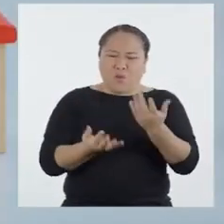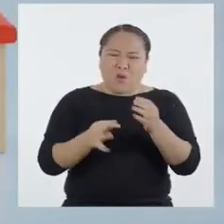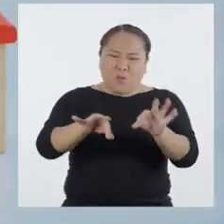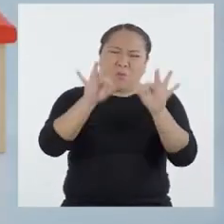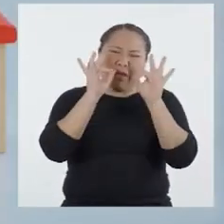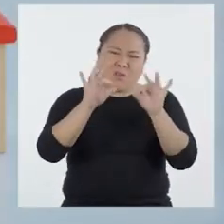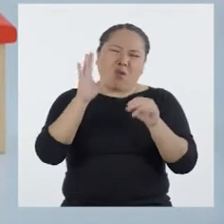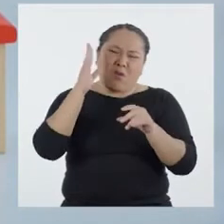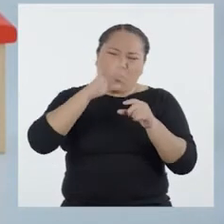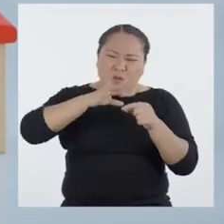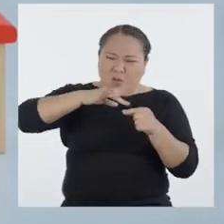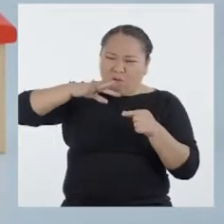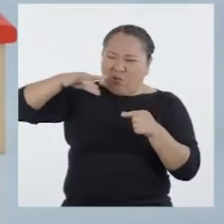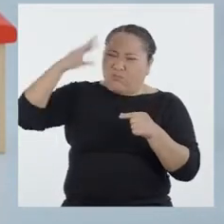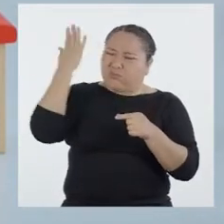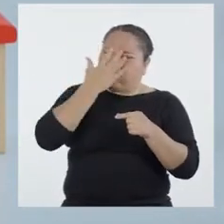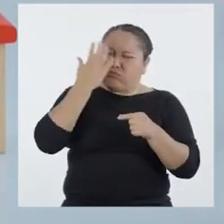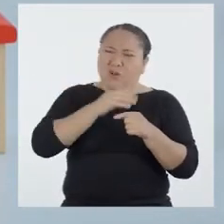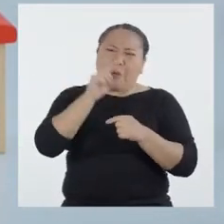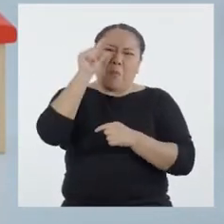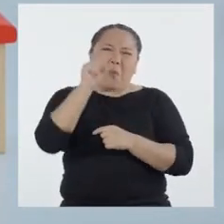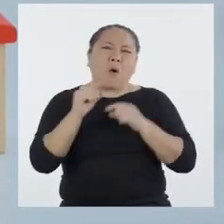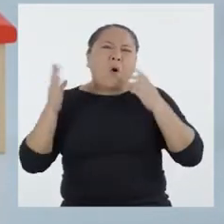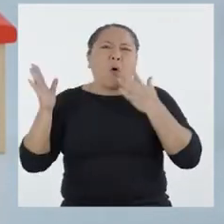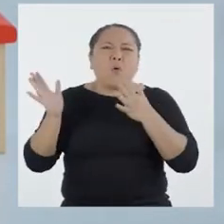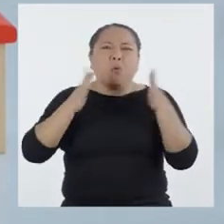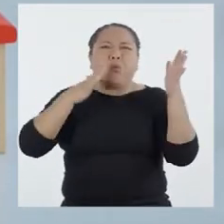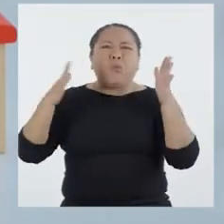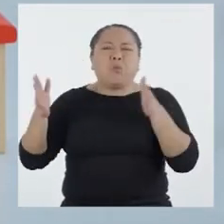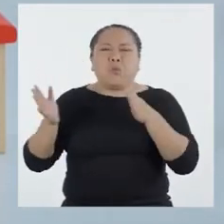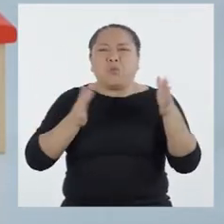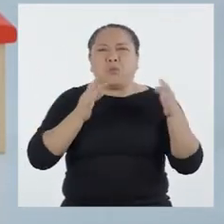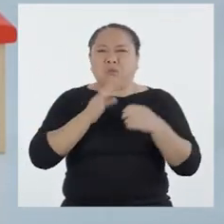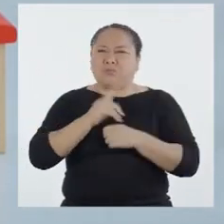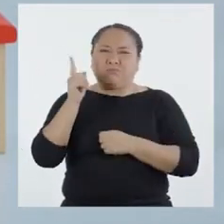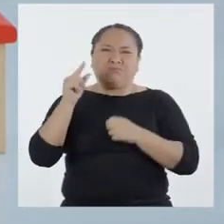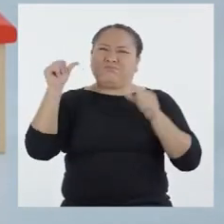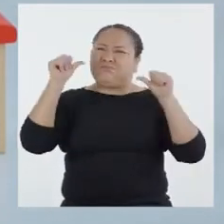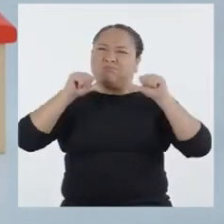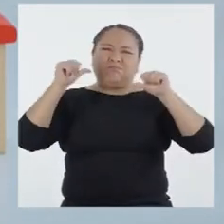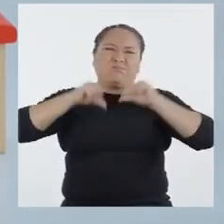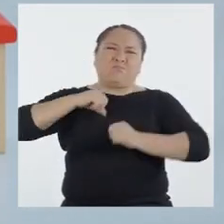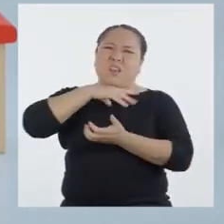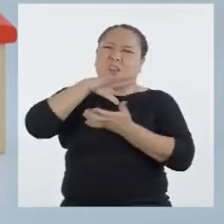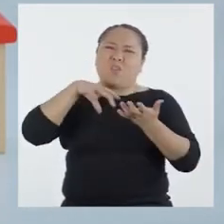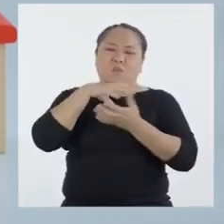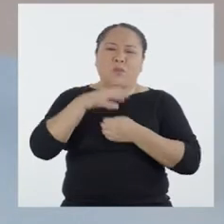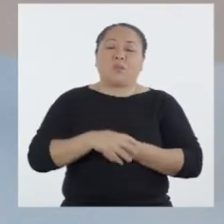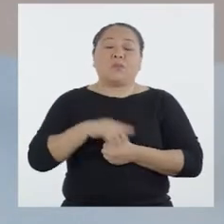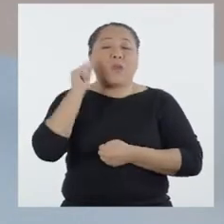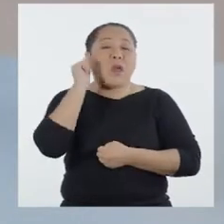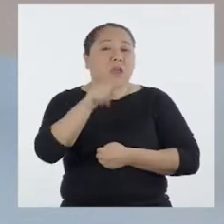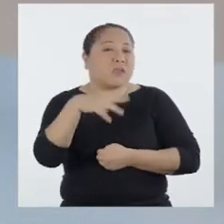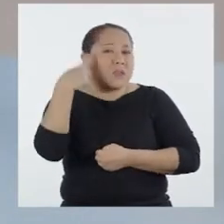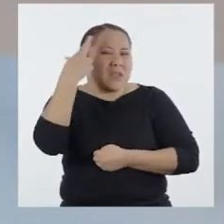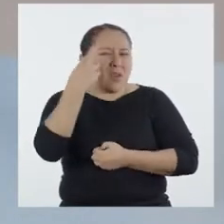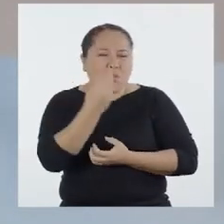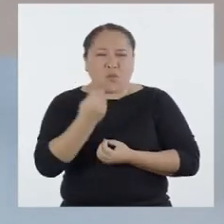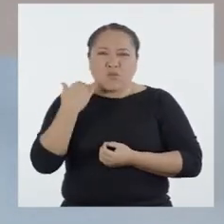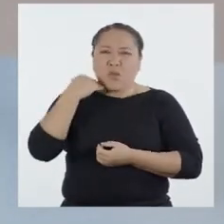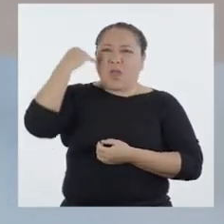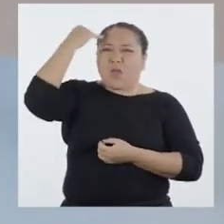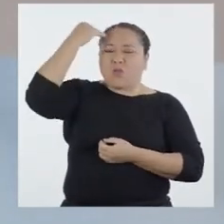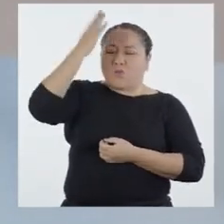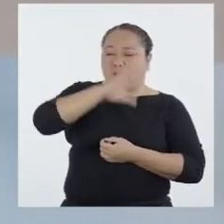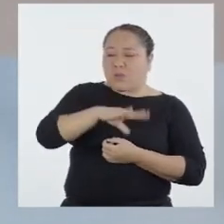peligroso y contaminante, más poca ventilación, no son una buena combinación. Por eso muchos